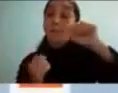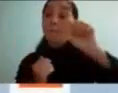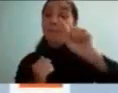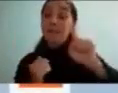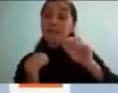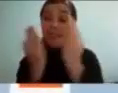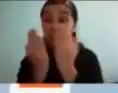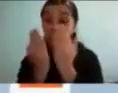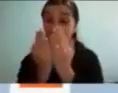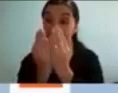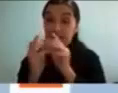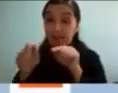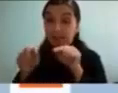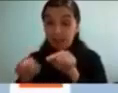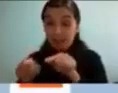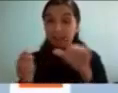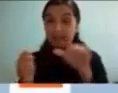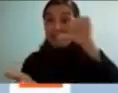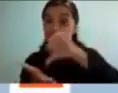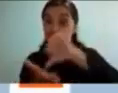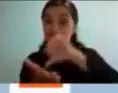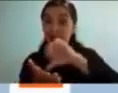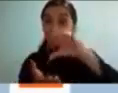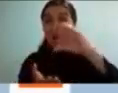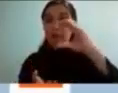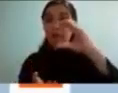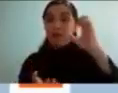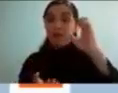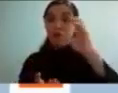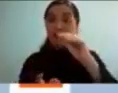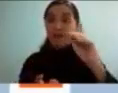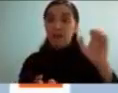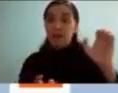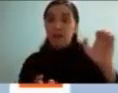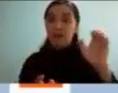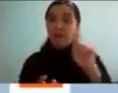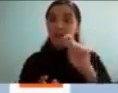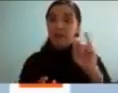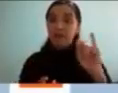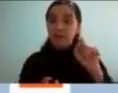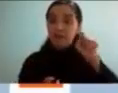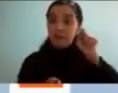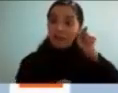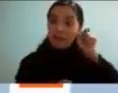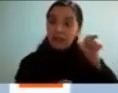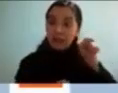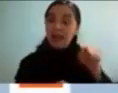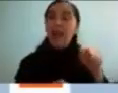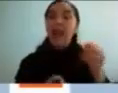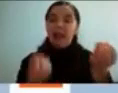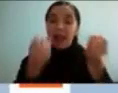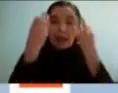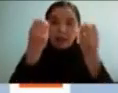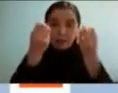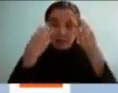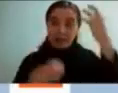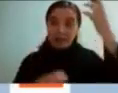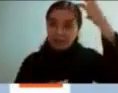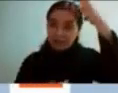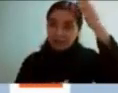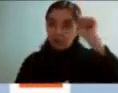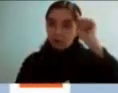donde estoy trabajando ahora que ese de ti donde aprendí de neuropsicología de funcionamiento